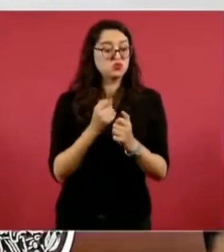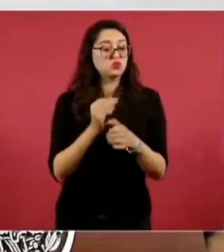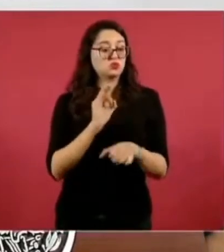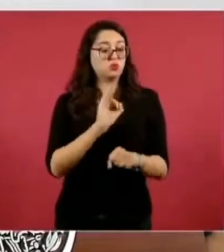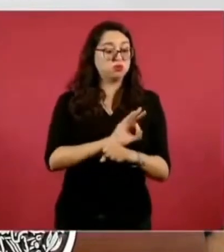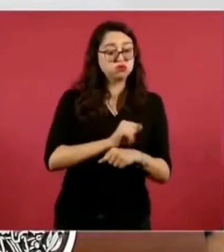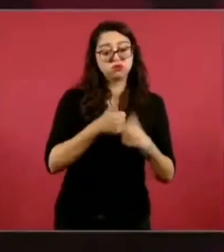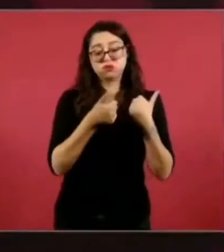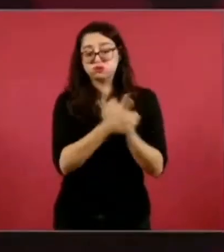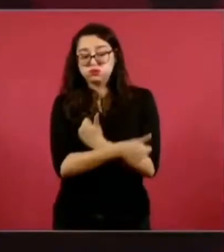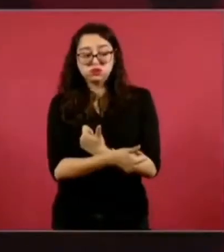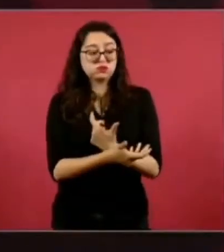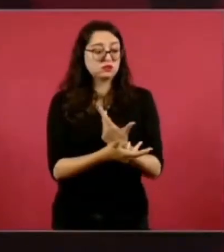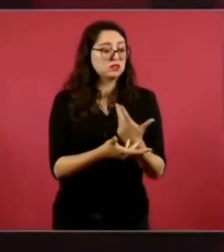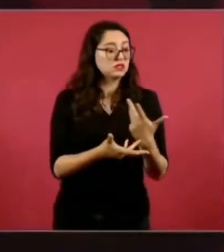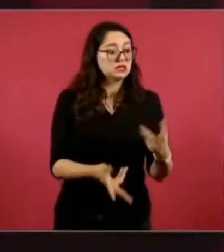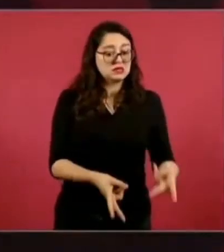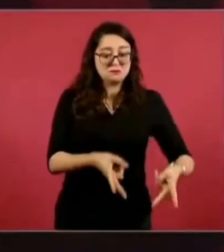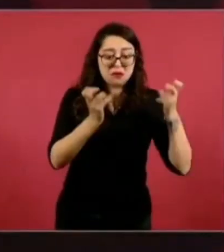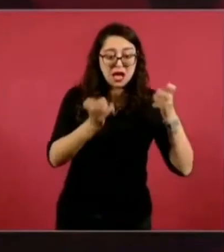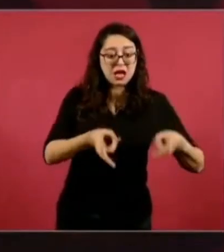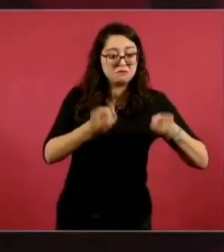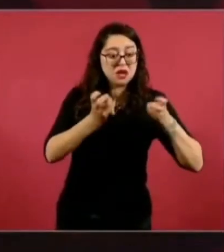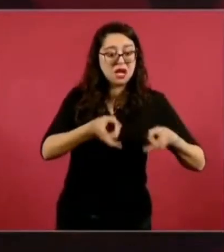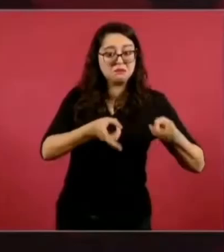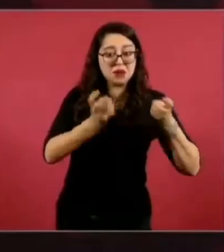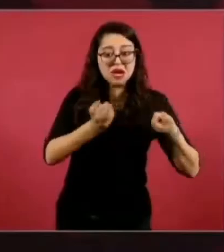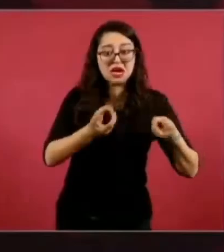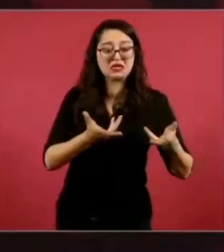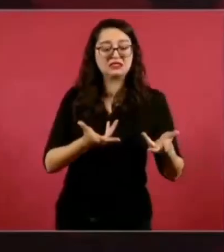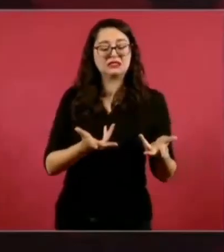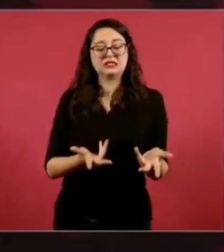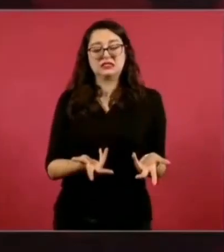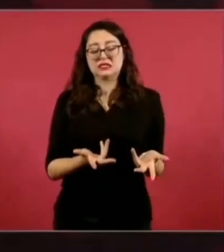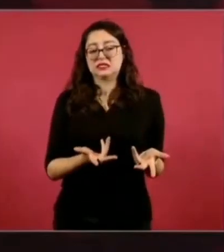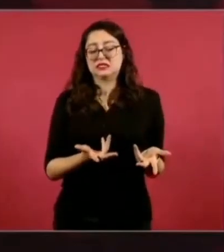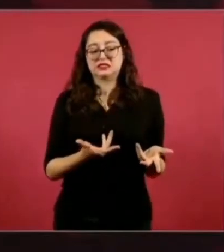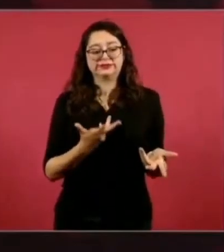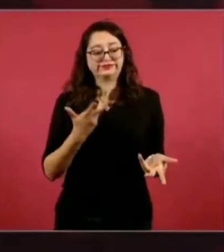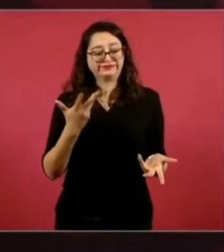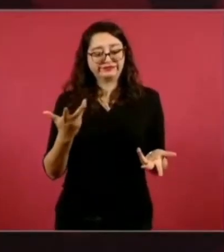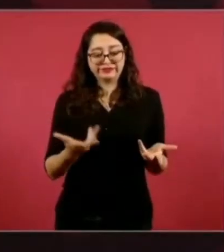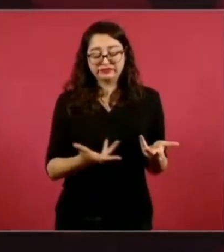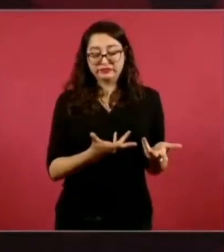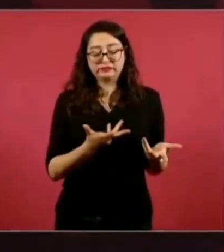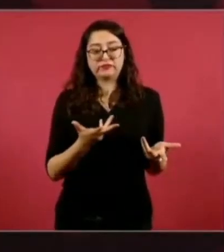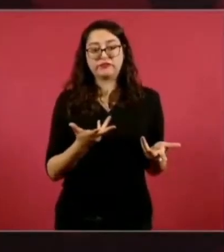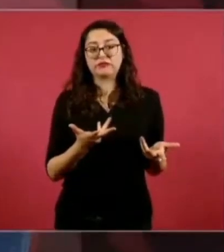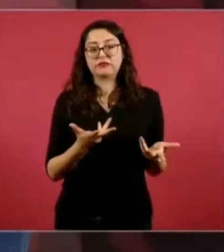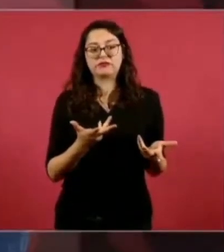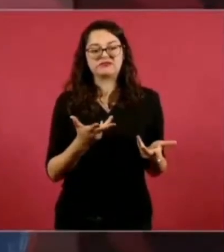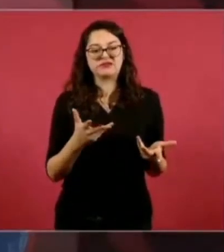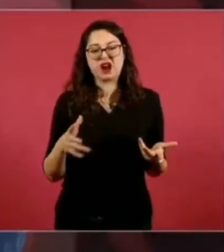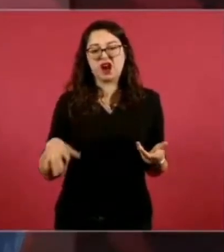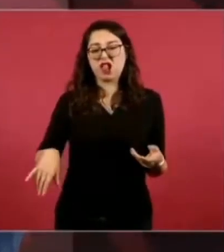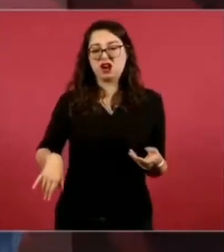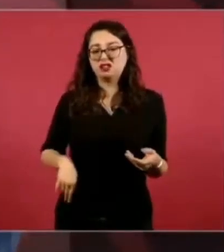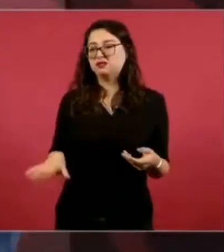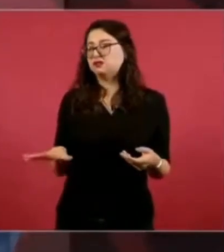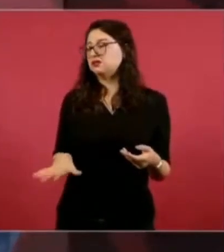de saqueo, de desinterés